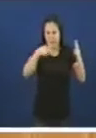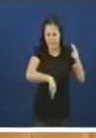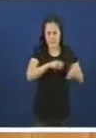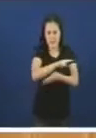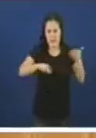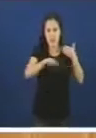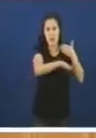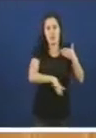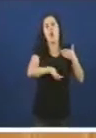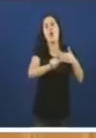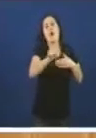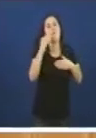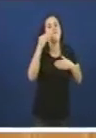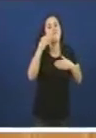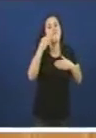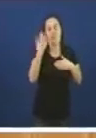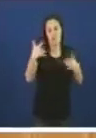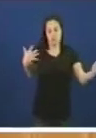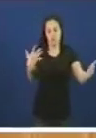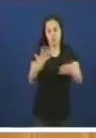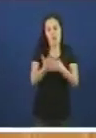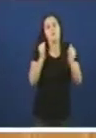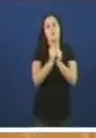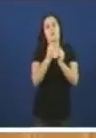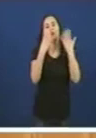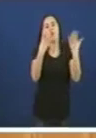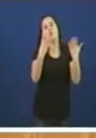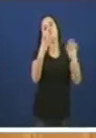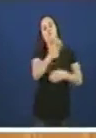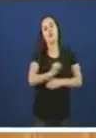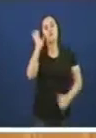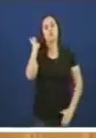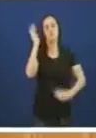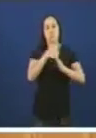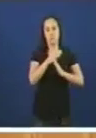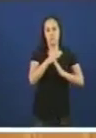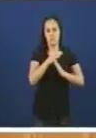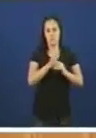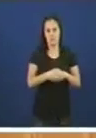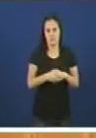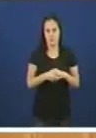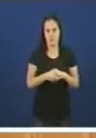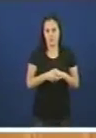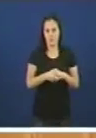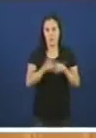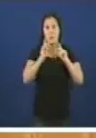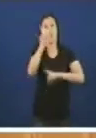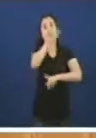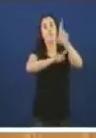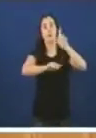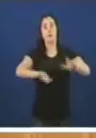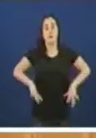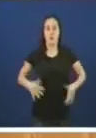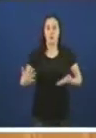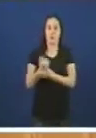Ría de Ferrol, 28 anos penalizado. para Resol, si, viaxes a Argentina, o que haxa que